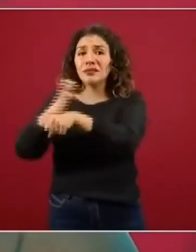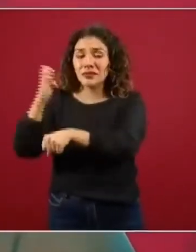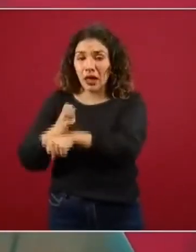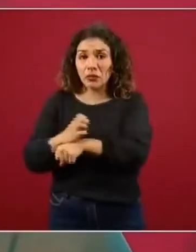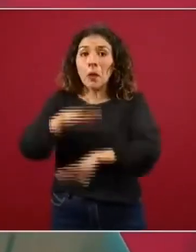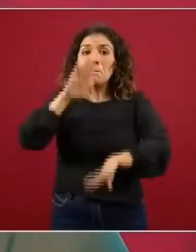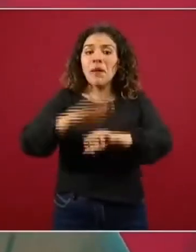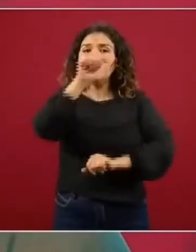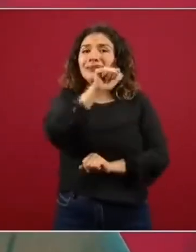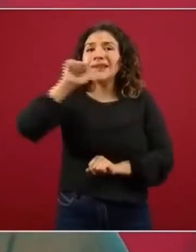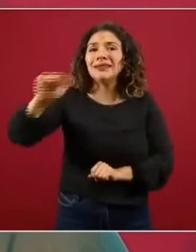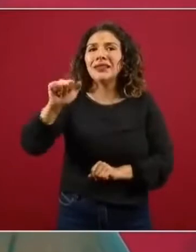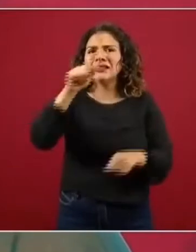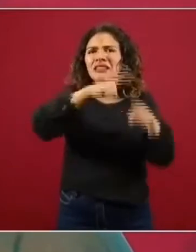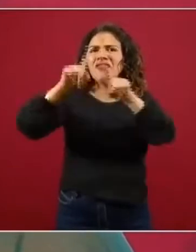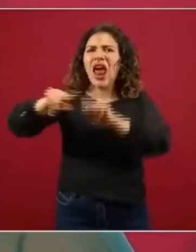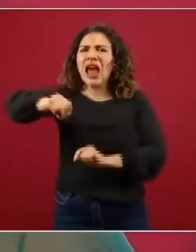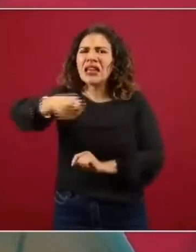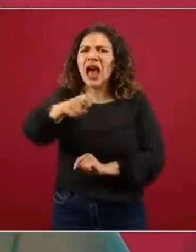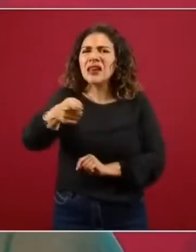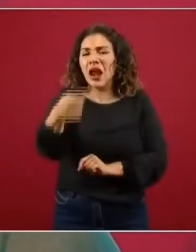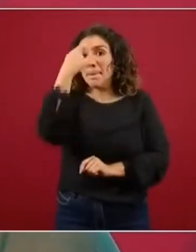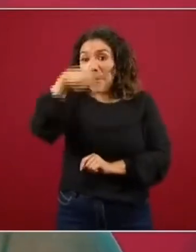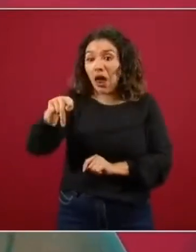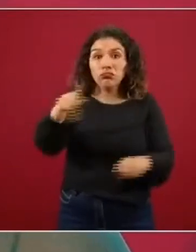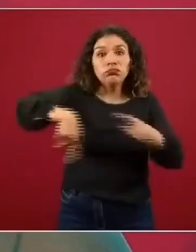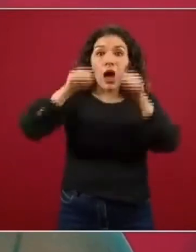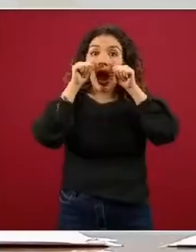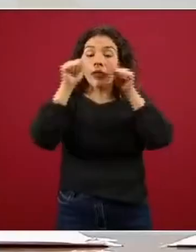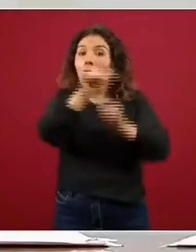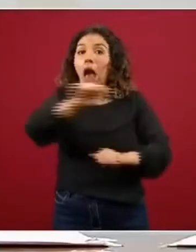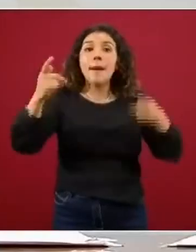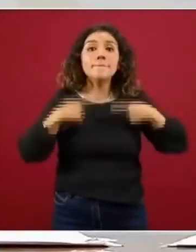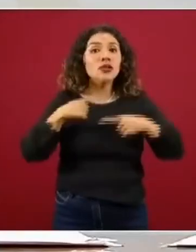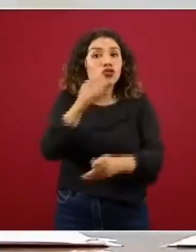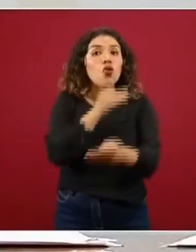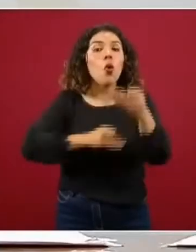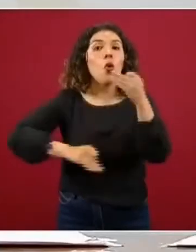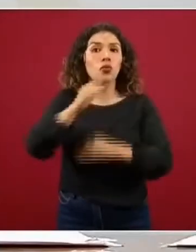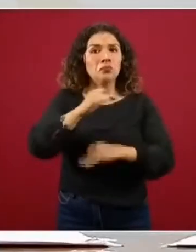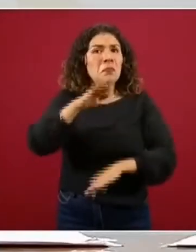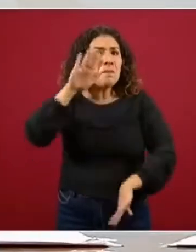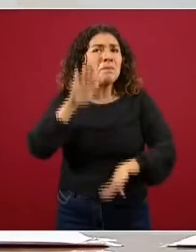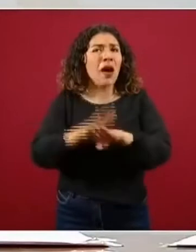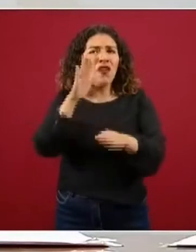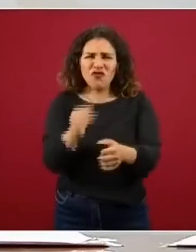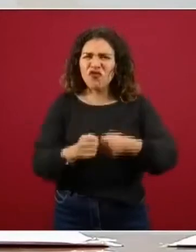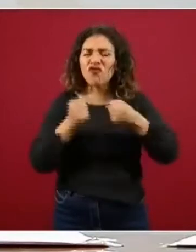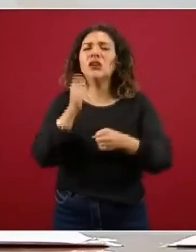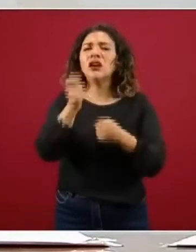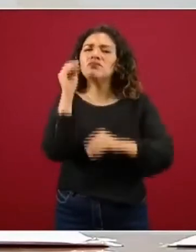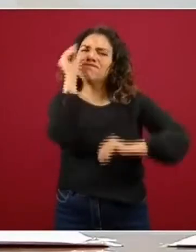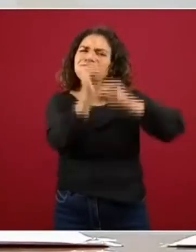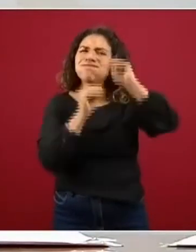Más de 600 señales al servicio de los ciudadanos y ciudadanas. Nuestra mayor fuerza está en la